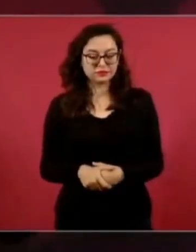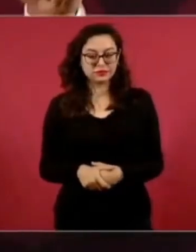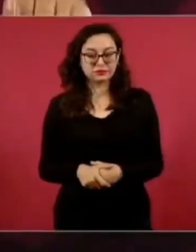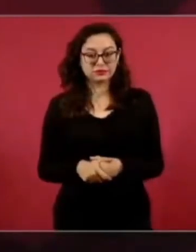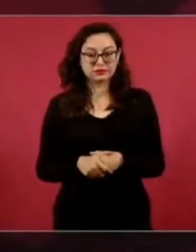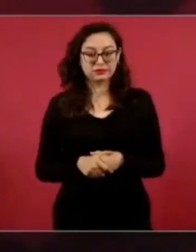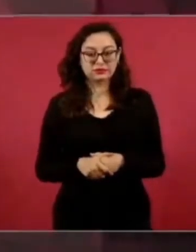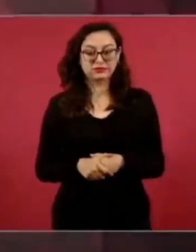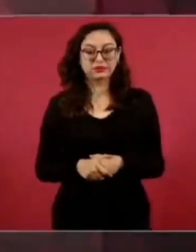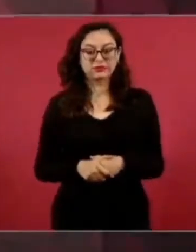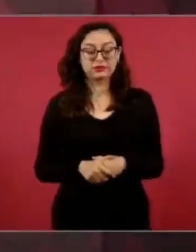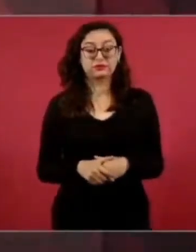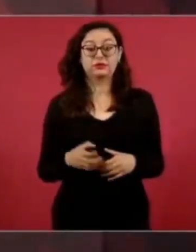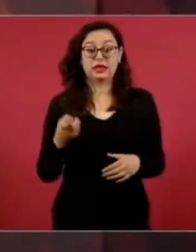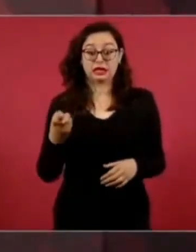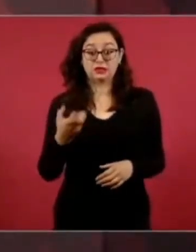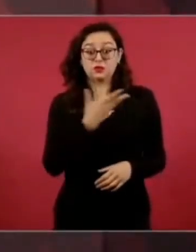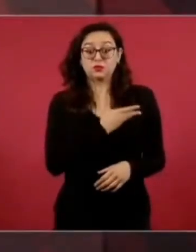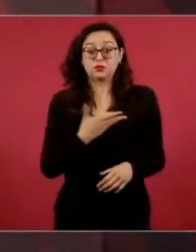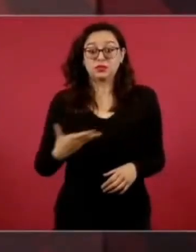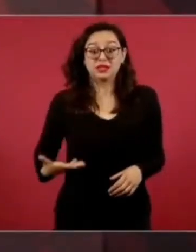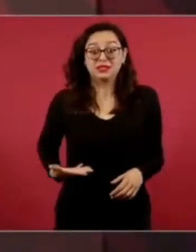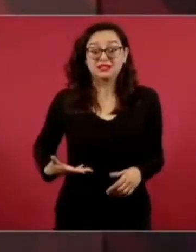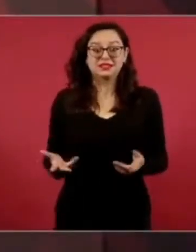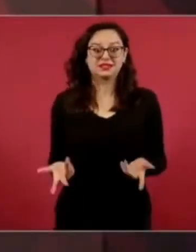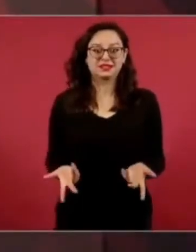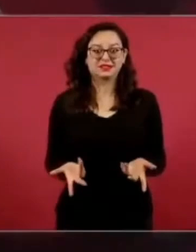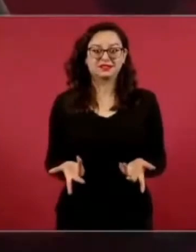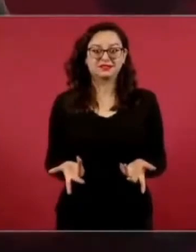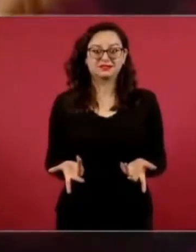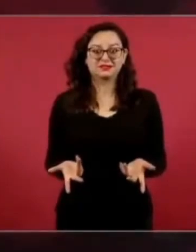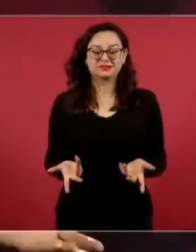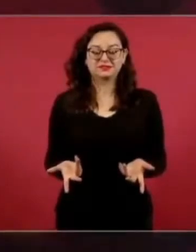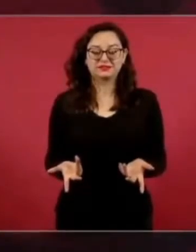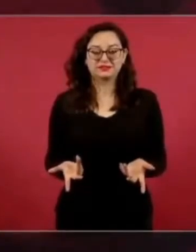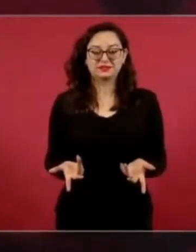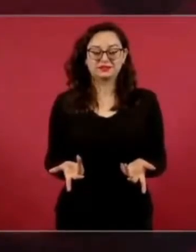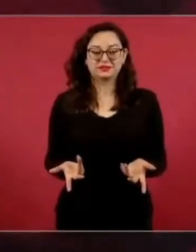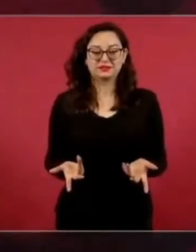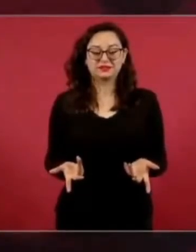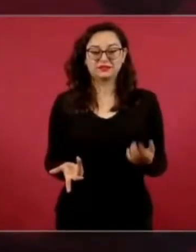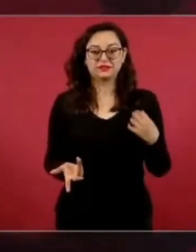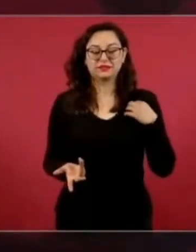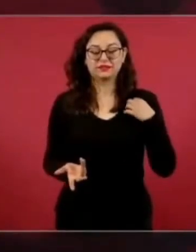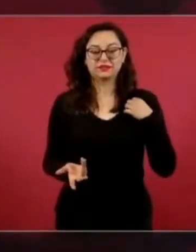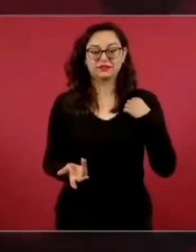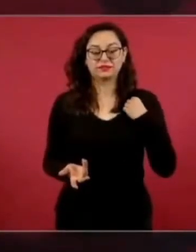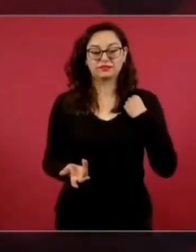En el Ejecutivo, por eso cuando se habla del Poder Judicial y se ofenden,